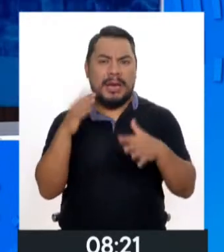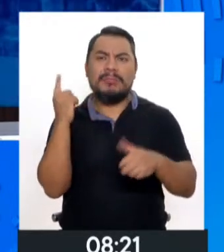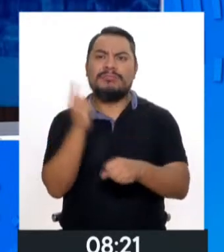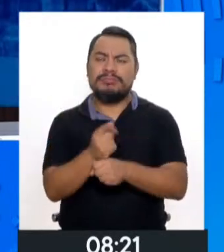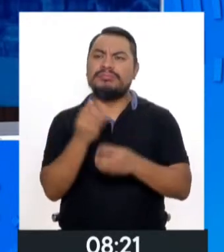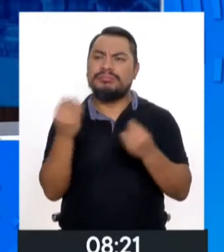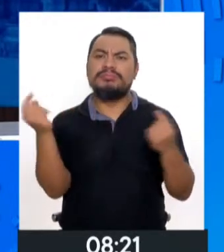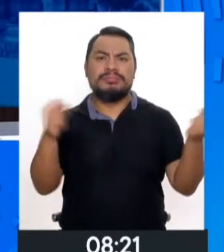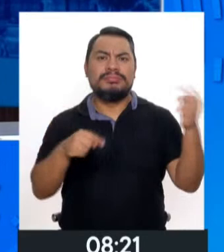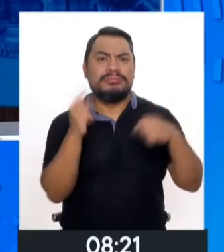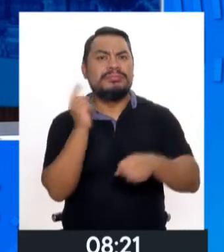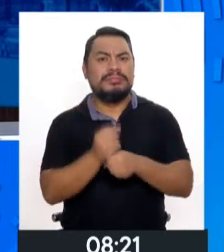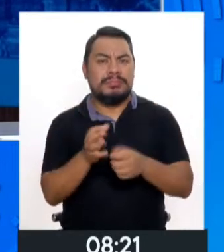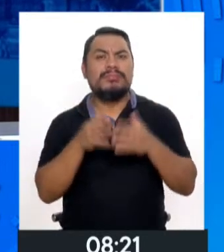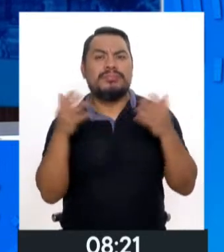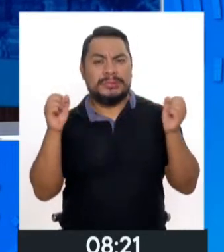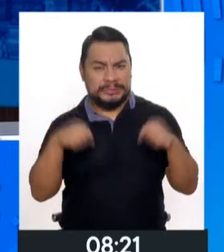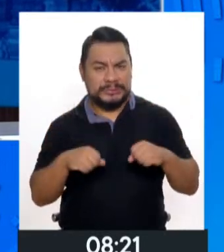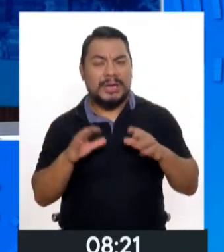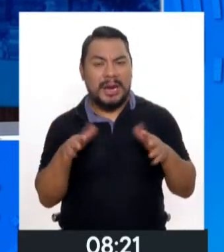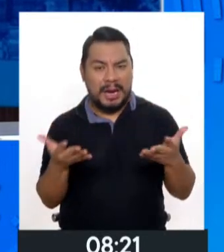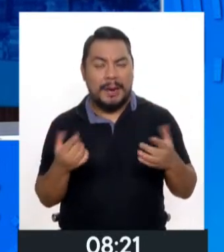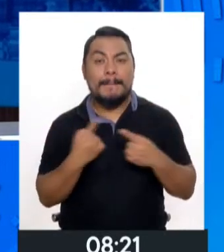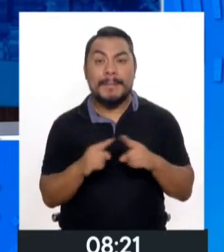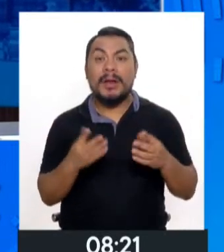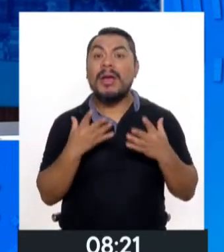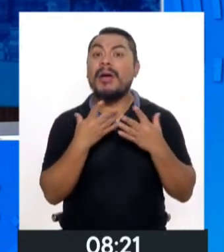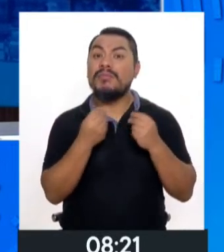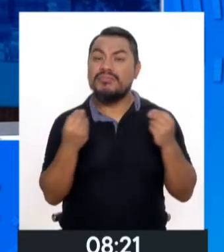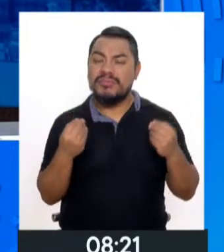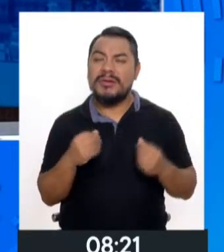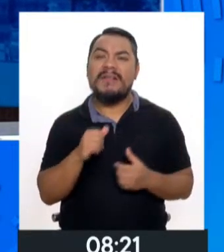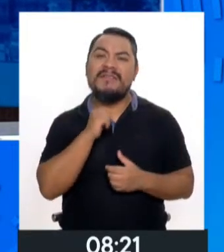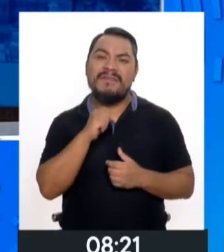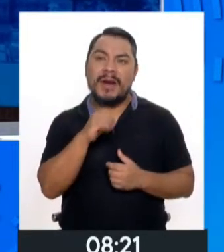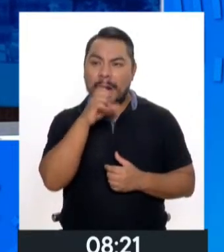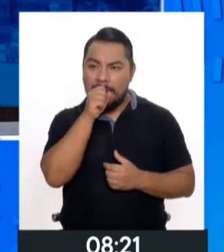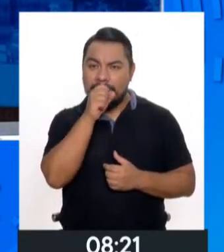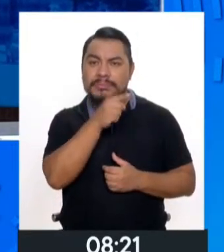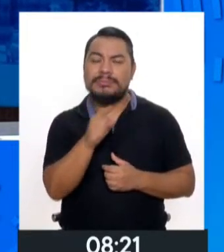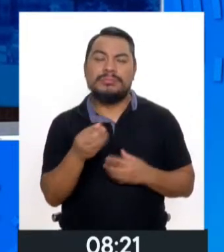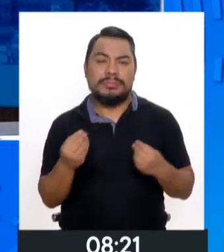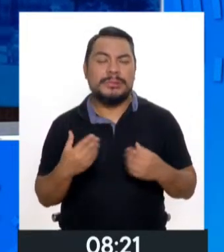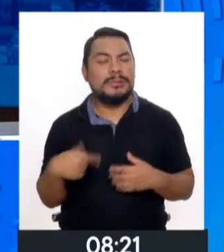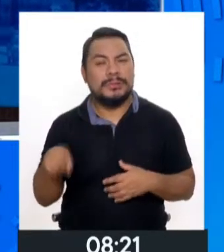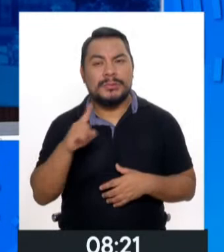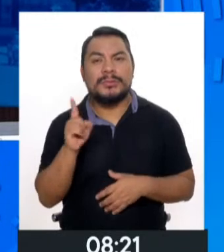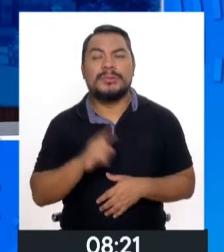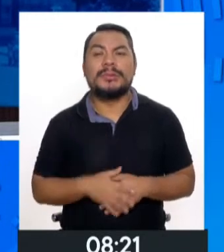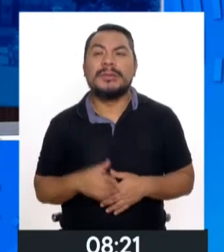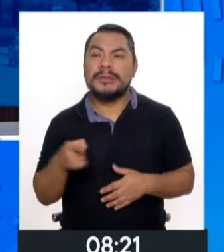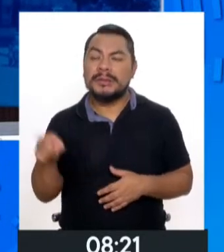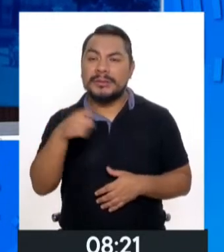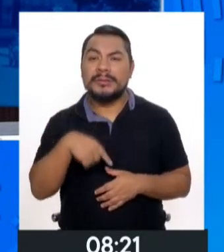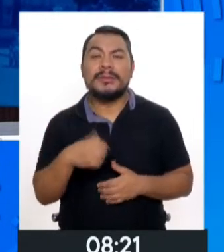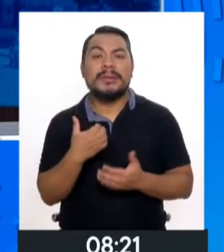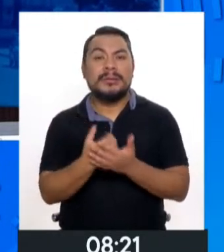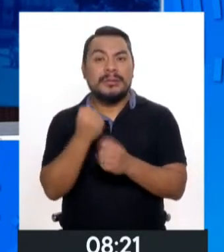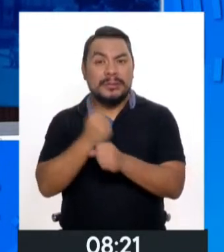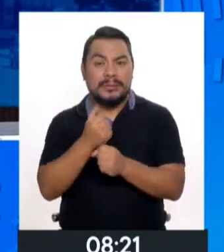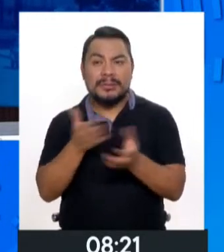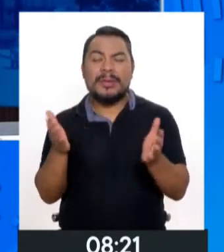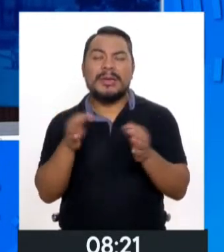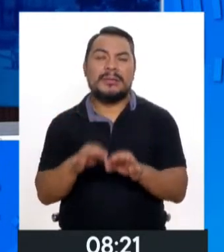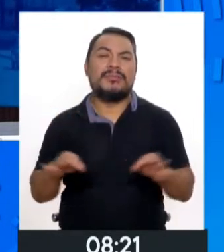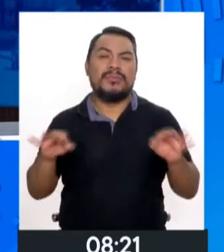a nuestros servicios, pero todavía hay muchas que todavía callan. En este sentido, las oportunidades económicas para las mujeres es